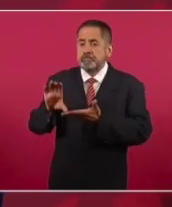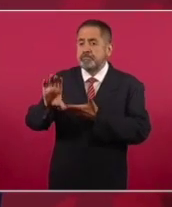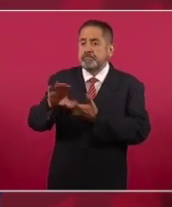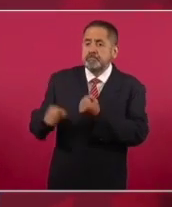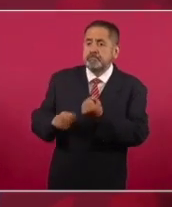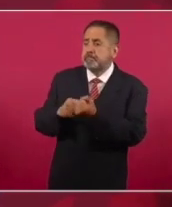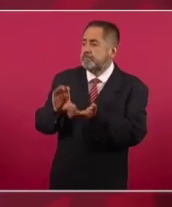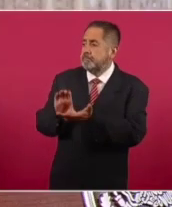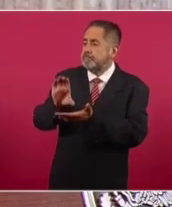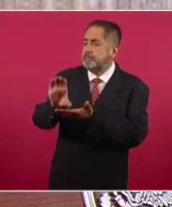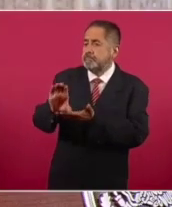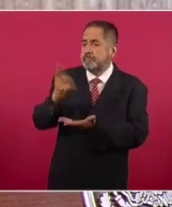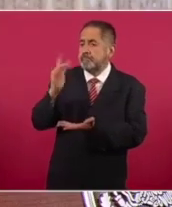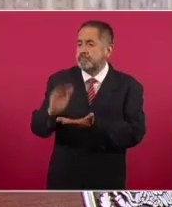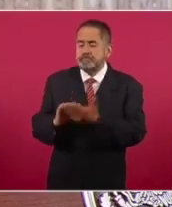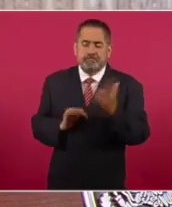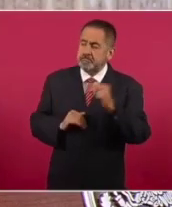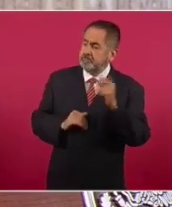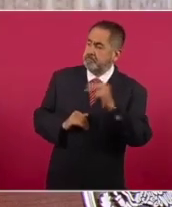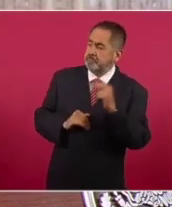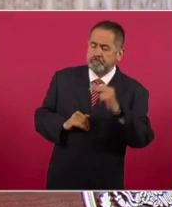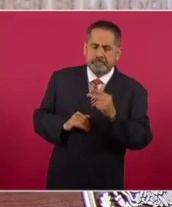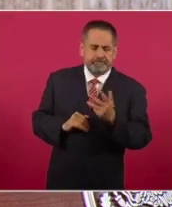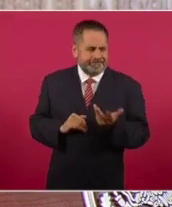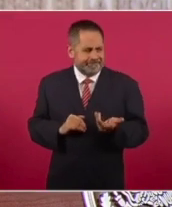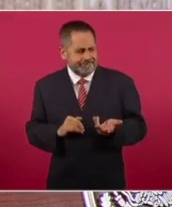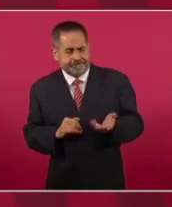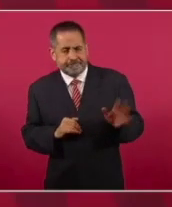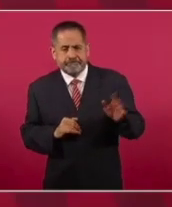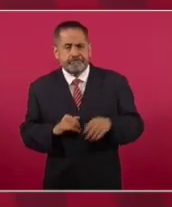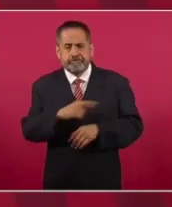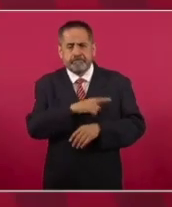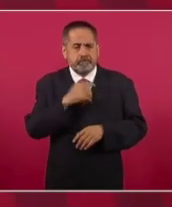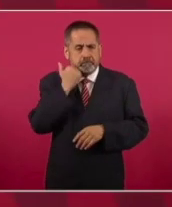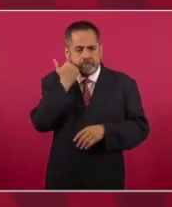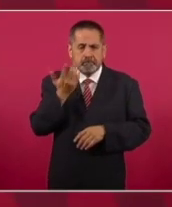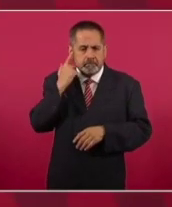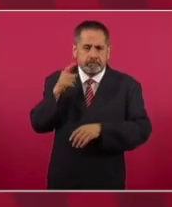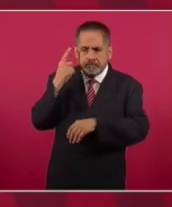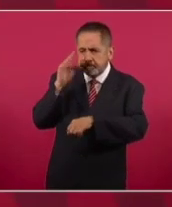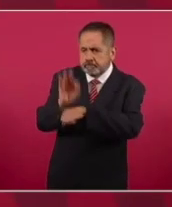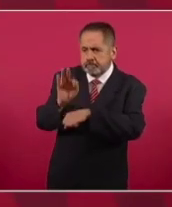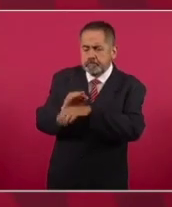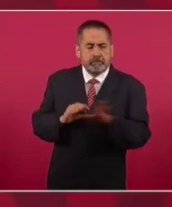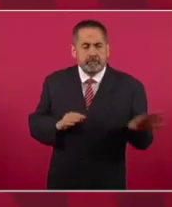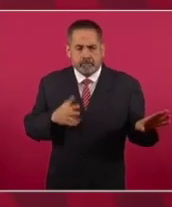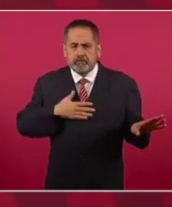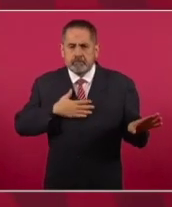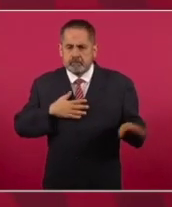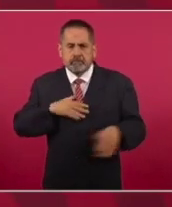y no les importa proteger la economía popular, a nosotros sí,